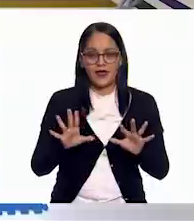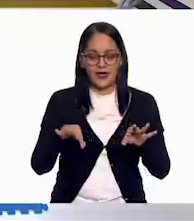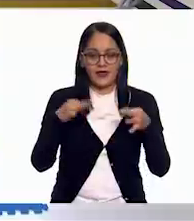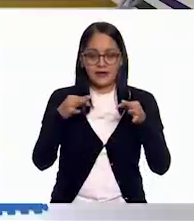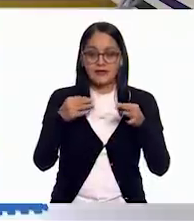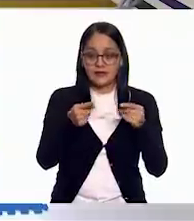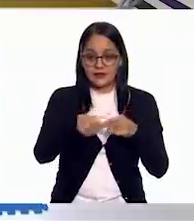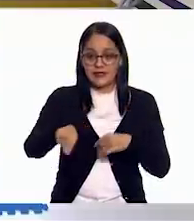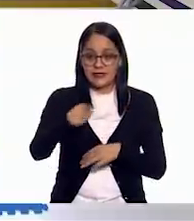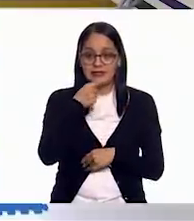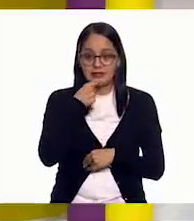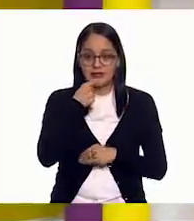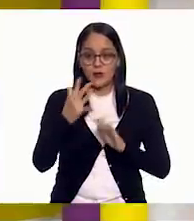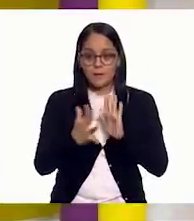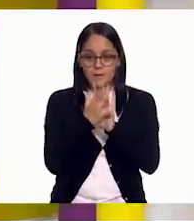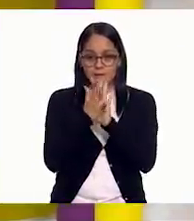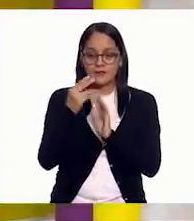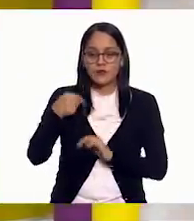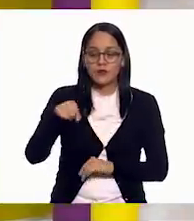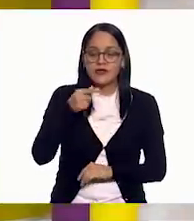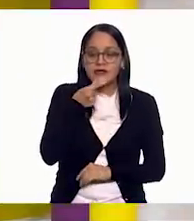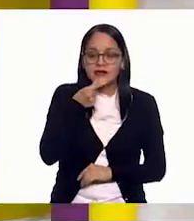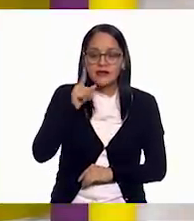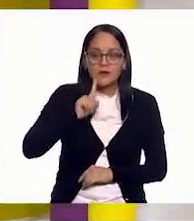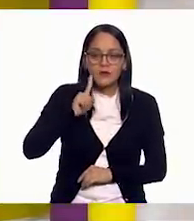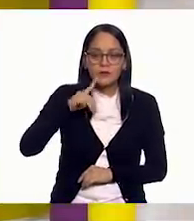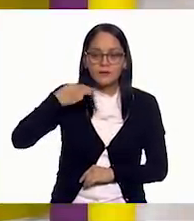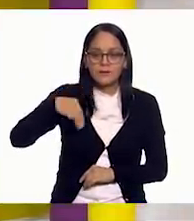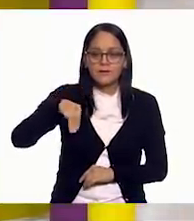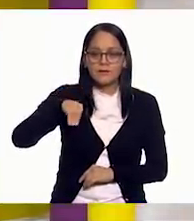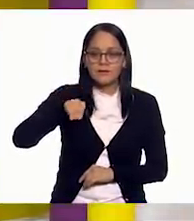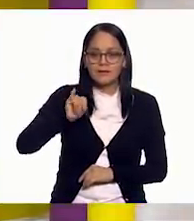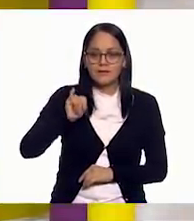participación de Miriam. Ahí está.